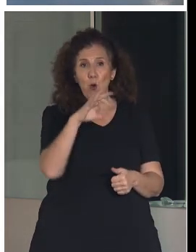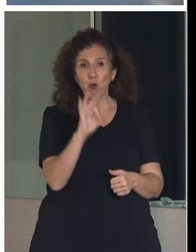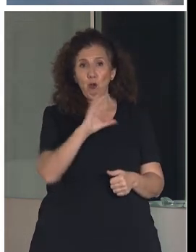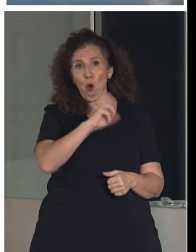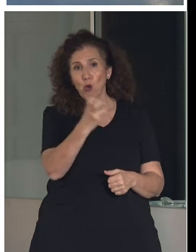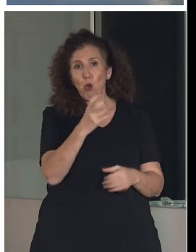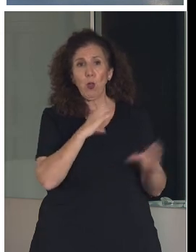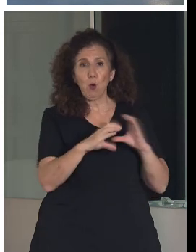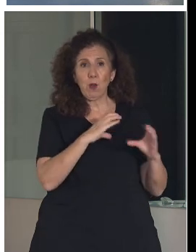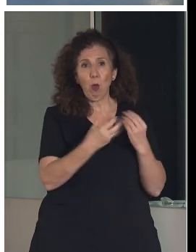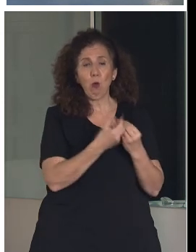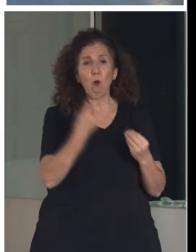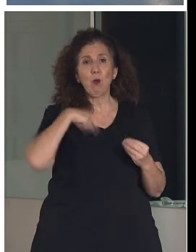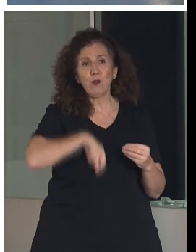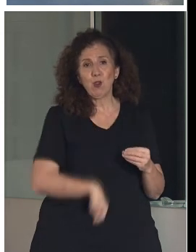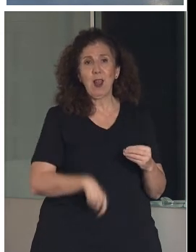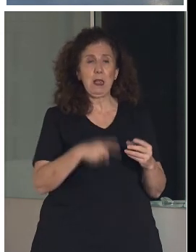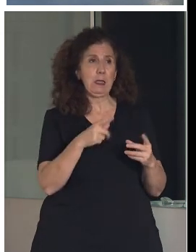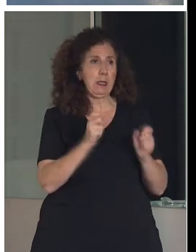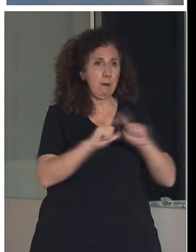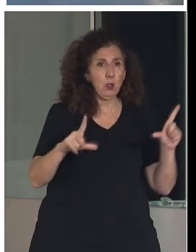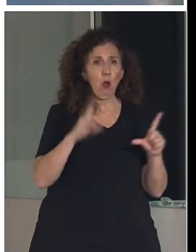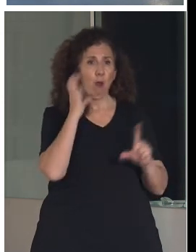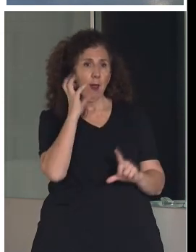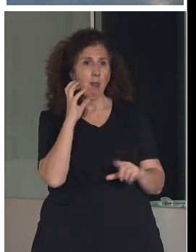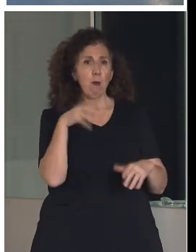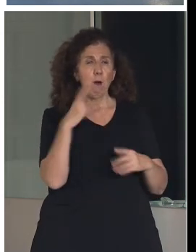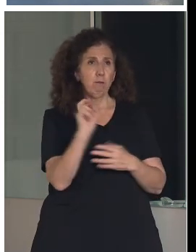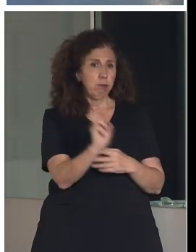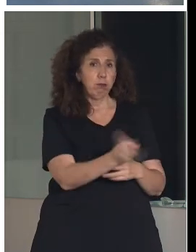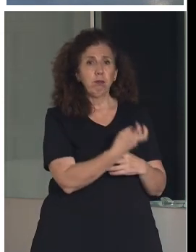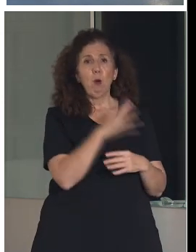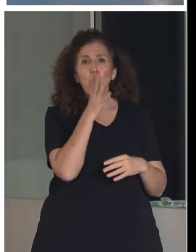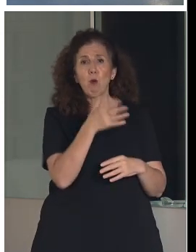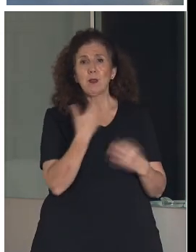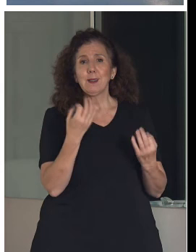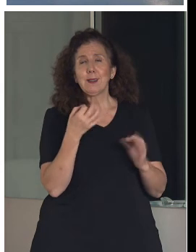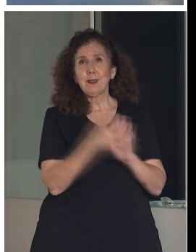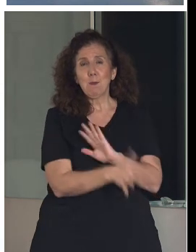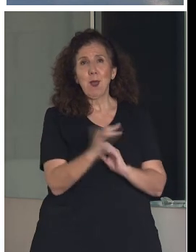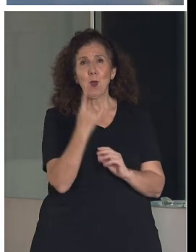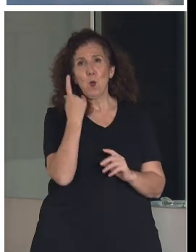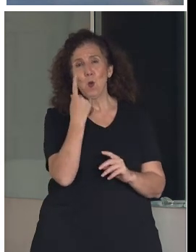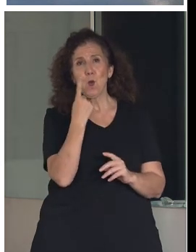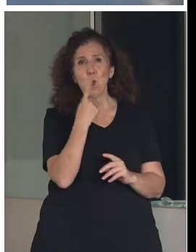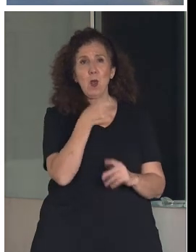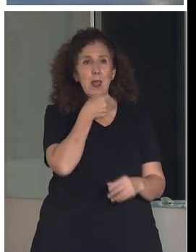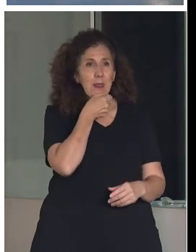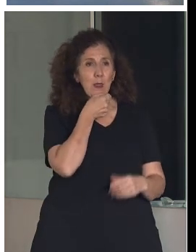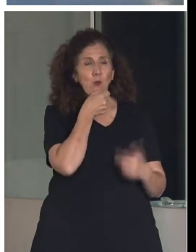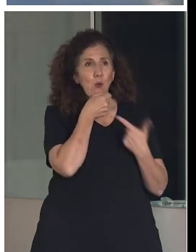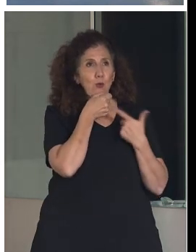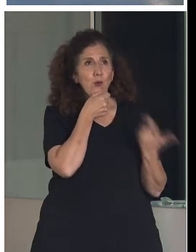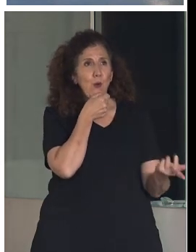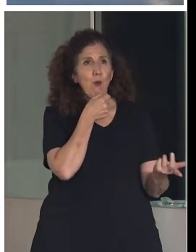con profesionales de la comunicación, porque siempre hay un discurso que no nos gusta, ¿no?, en el tema de la comunicación.